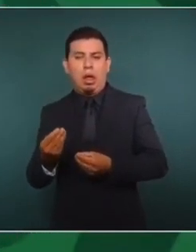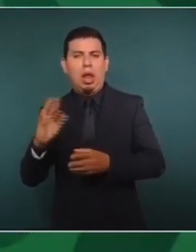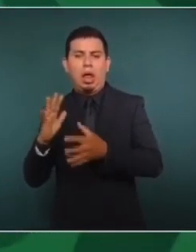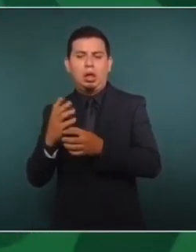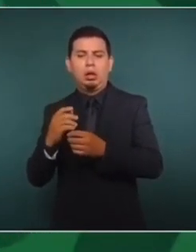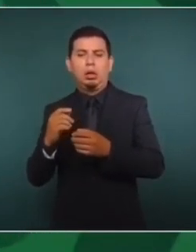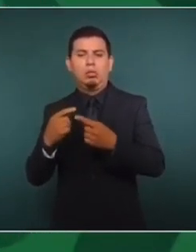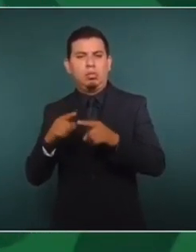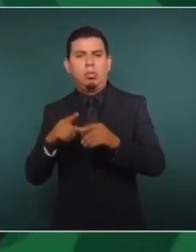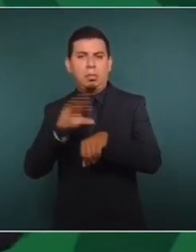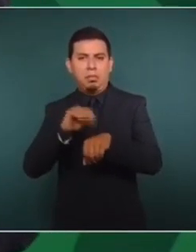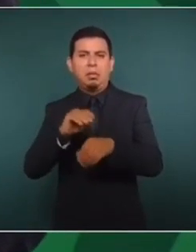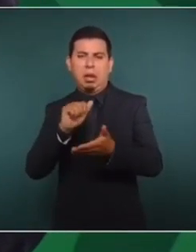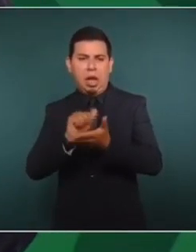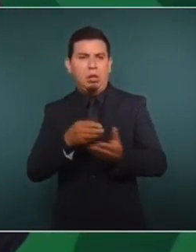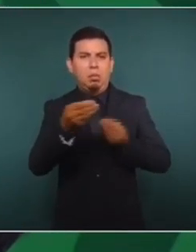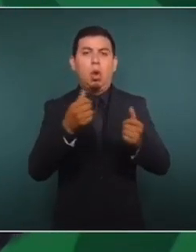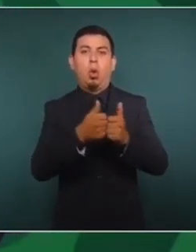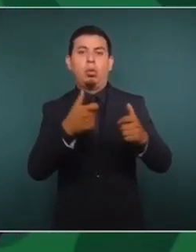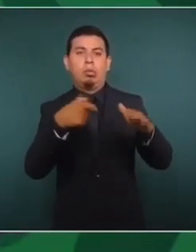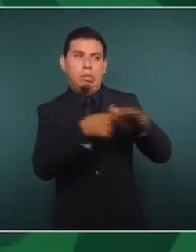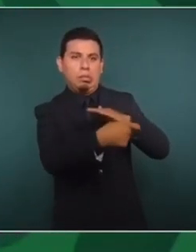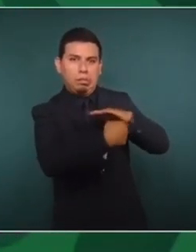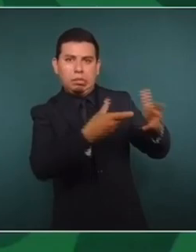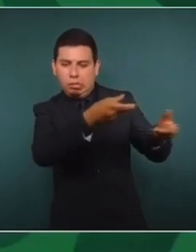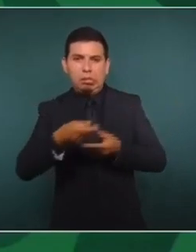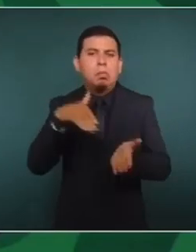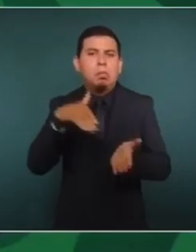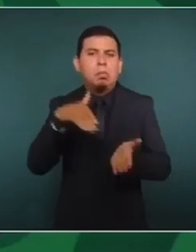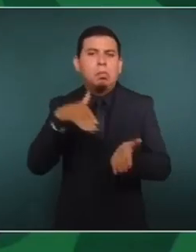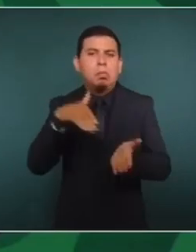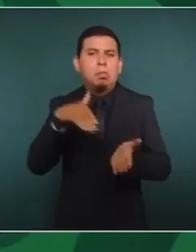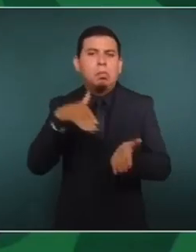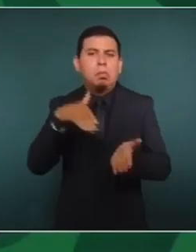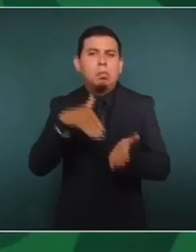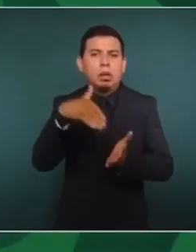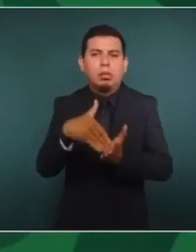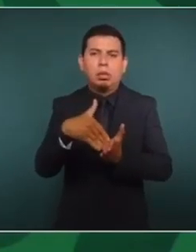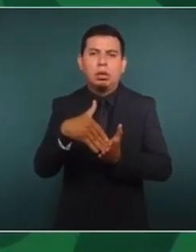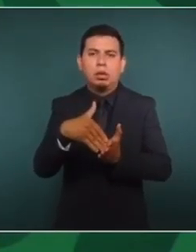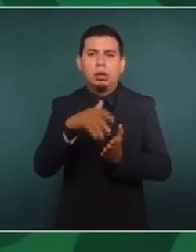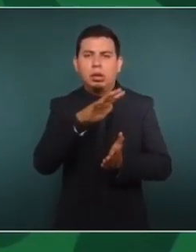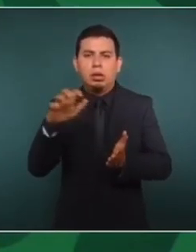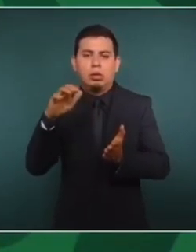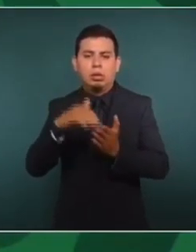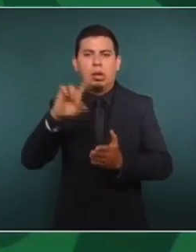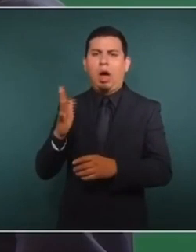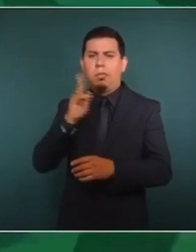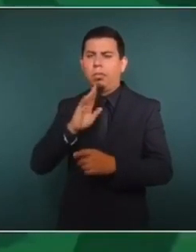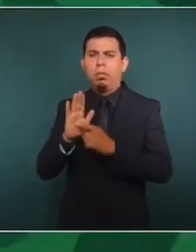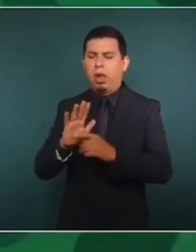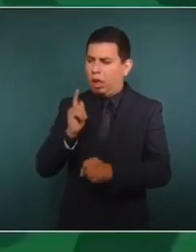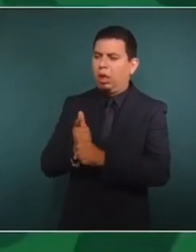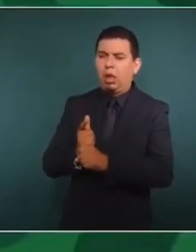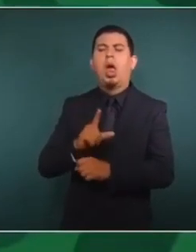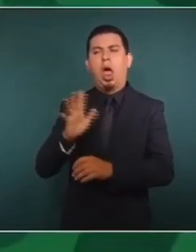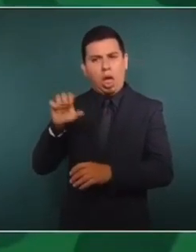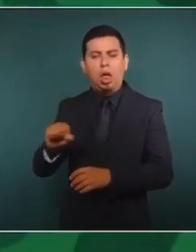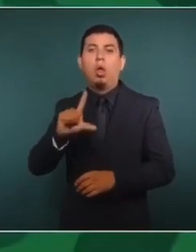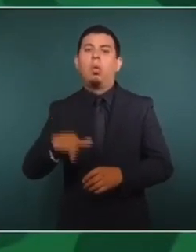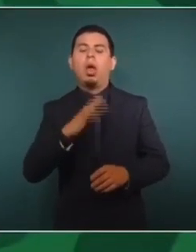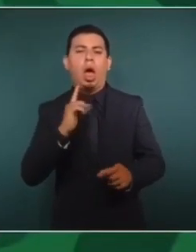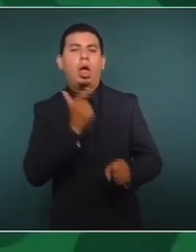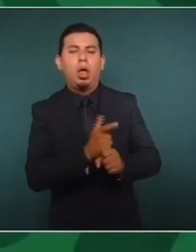altos funcionarios de México sobornos por 10 millones 500 mil dólares. Luego se supo